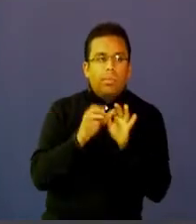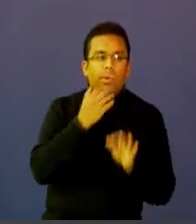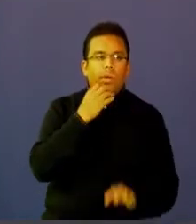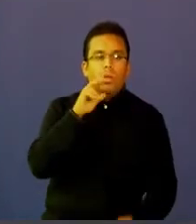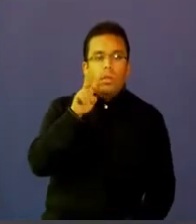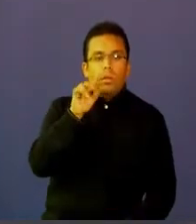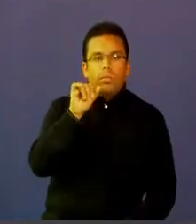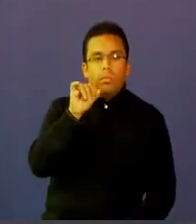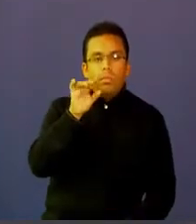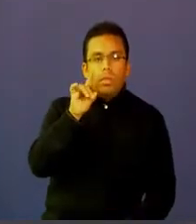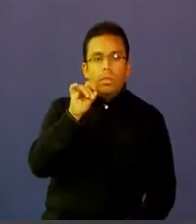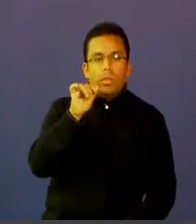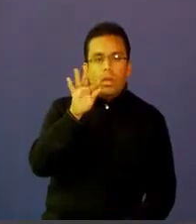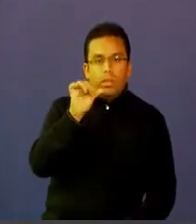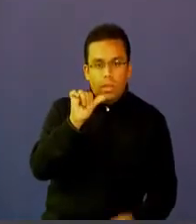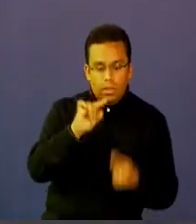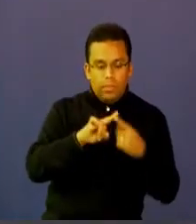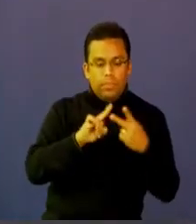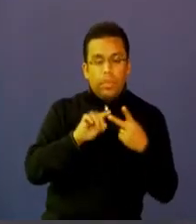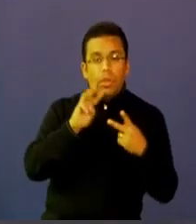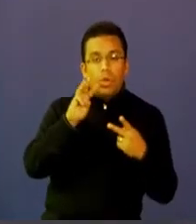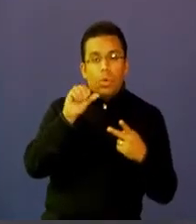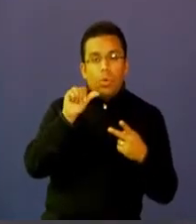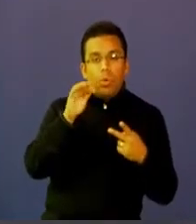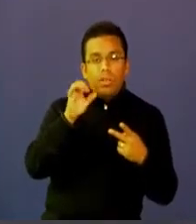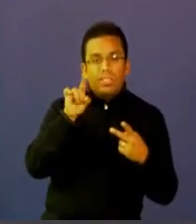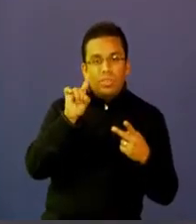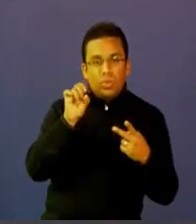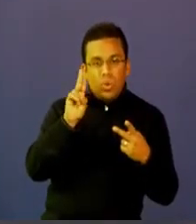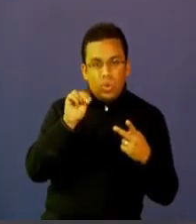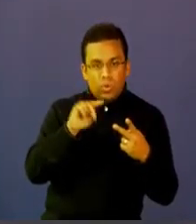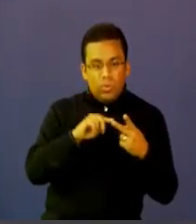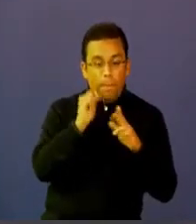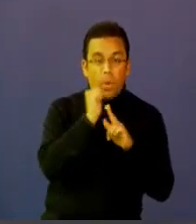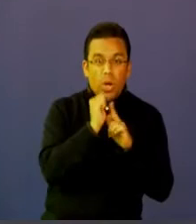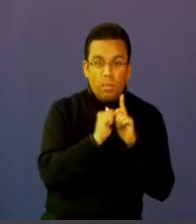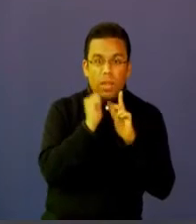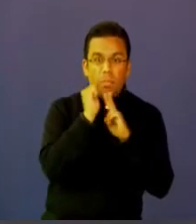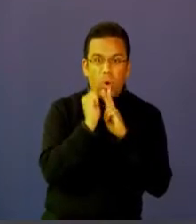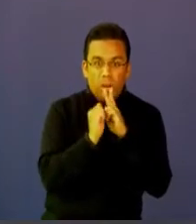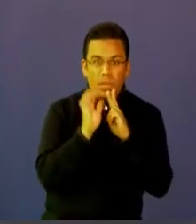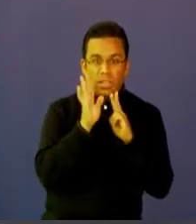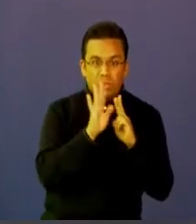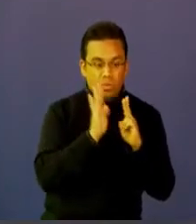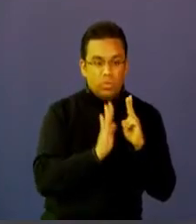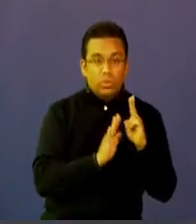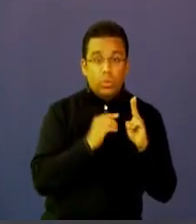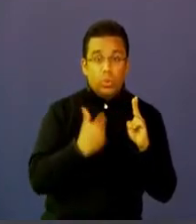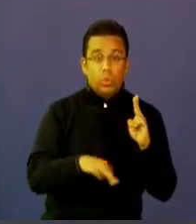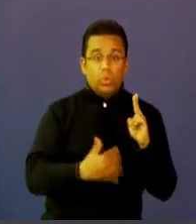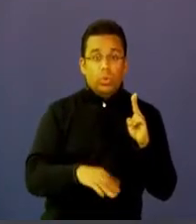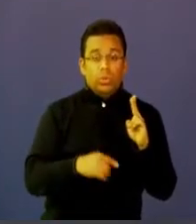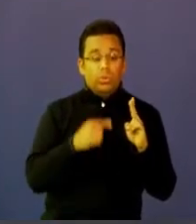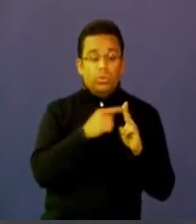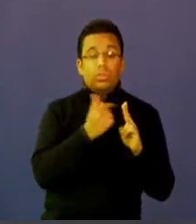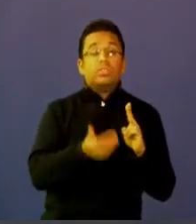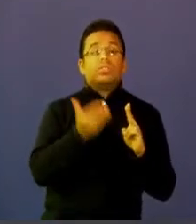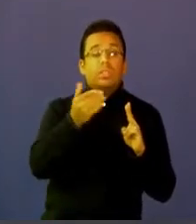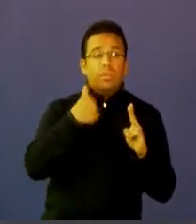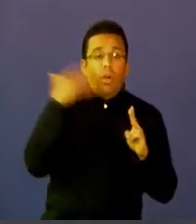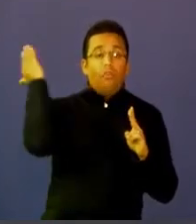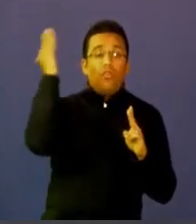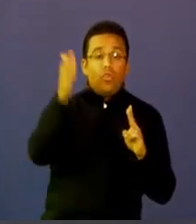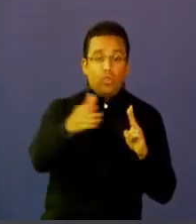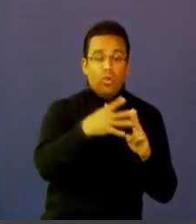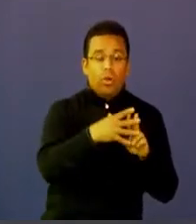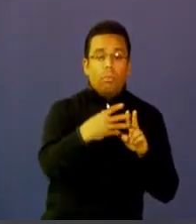mencionaba ahora Watson mencionaba pues los desafíos que le entrañan a los maestros